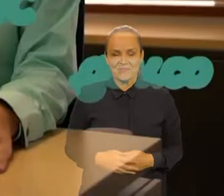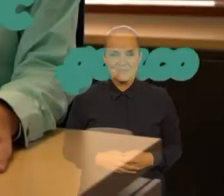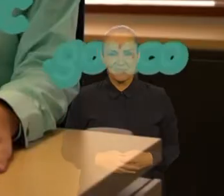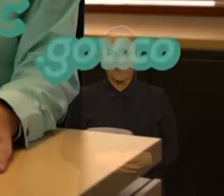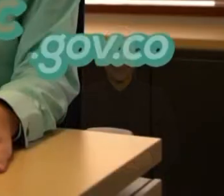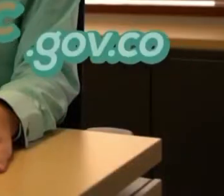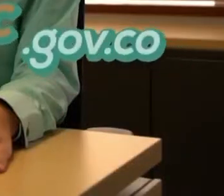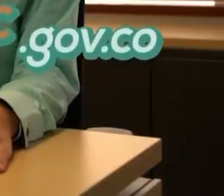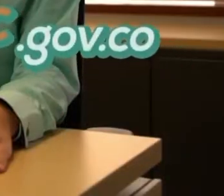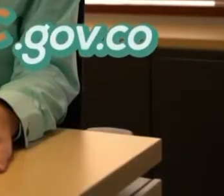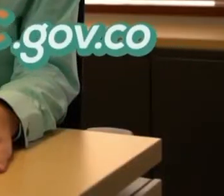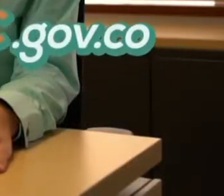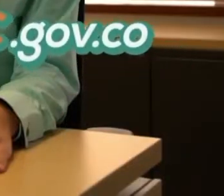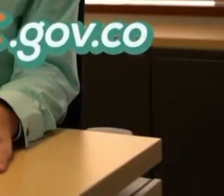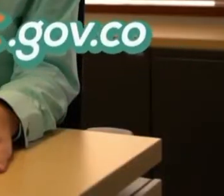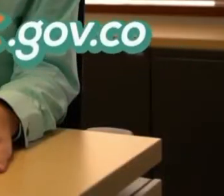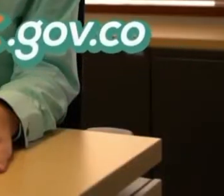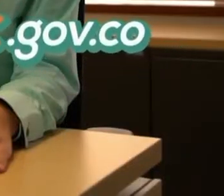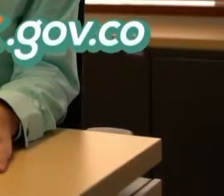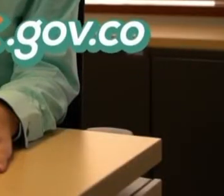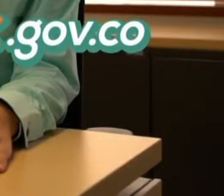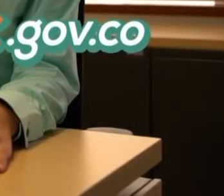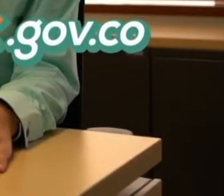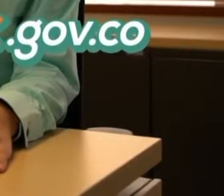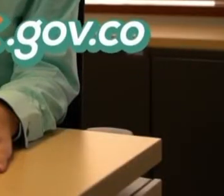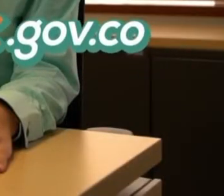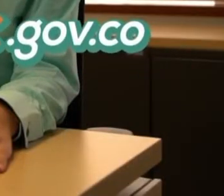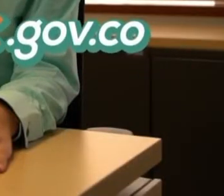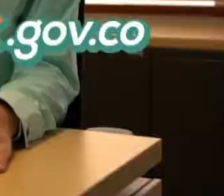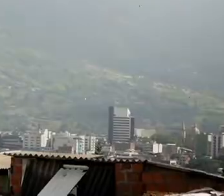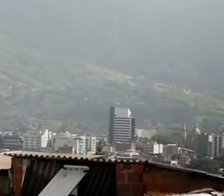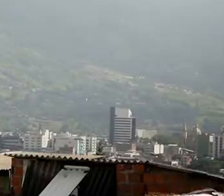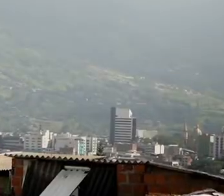.convertik.gov.com